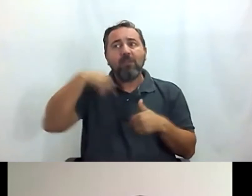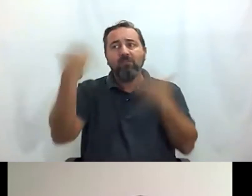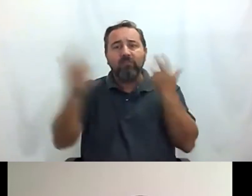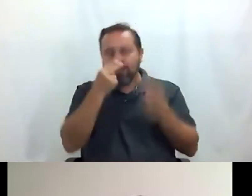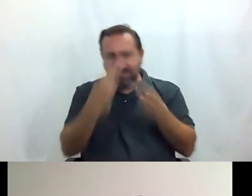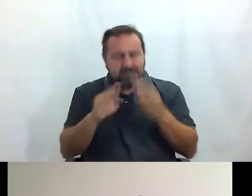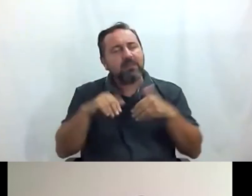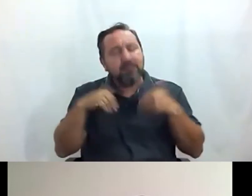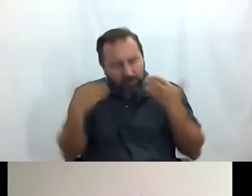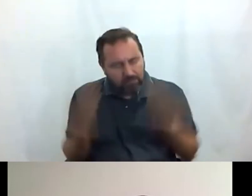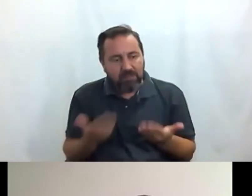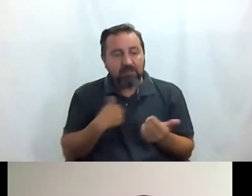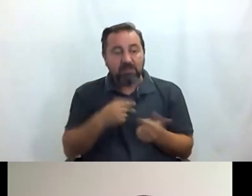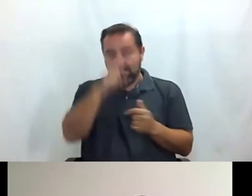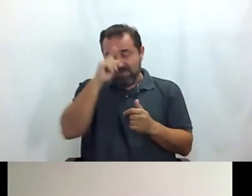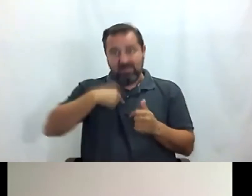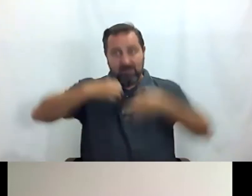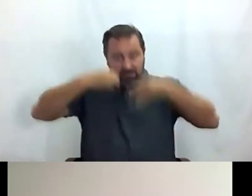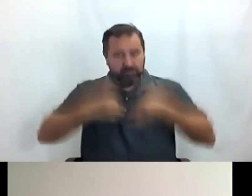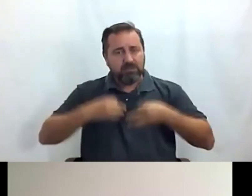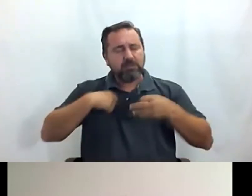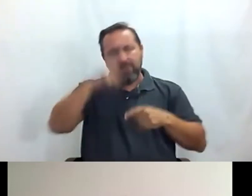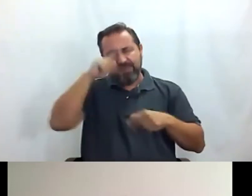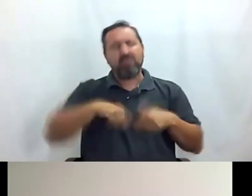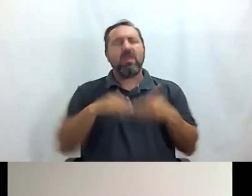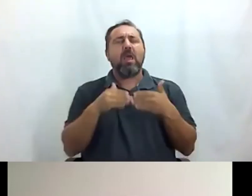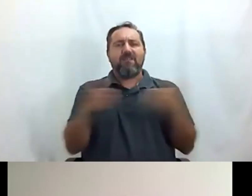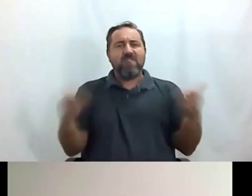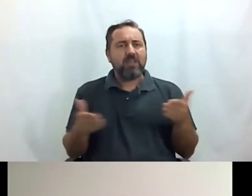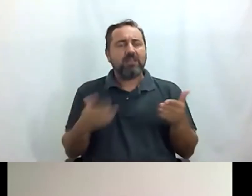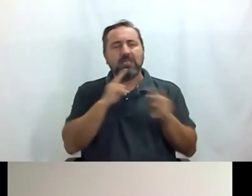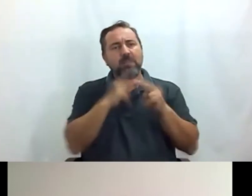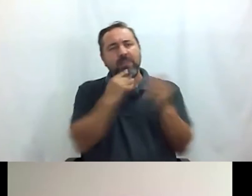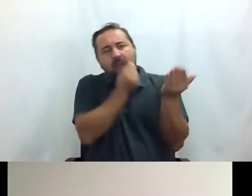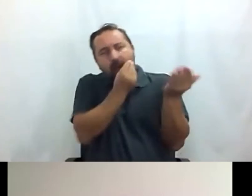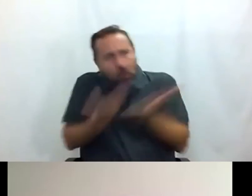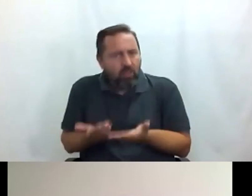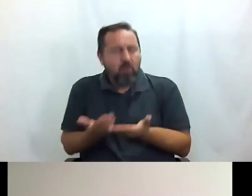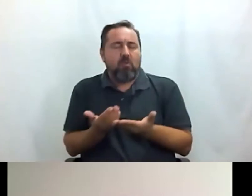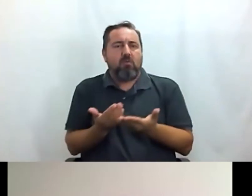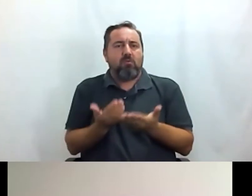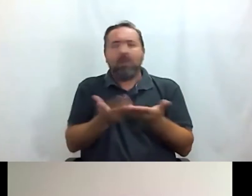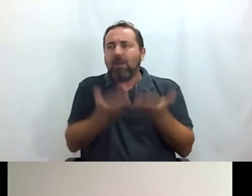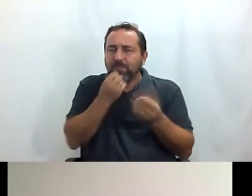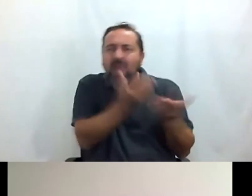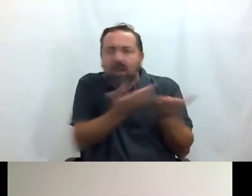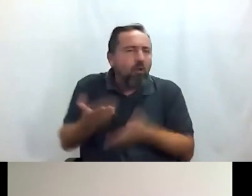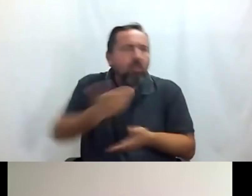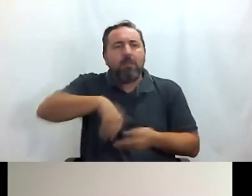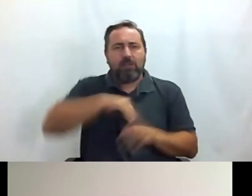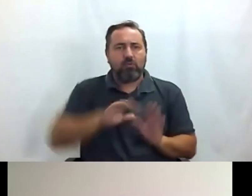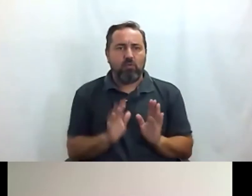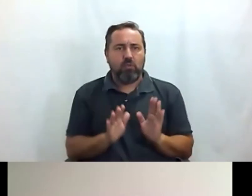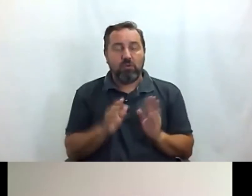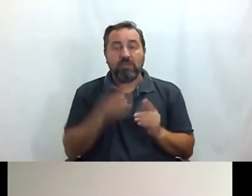Queremos que Madrid, como lo es, que es una ciudad abierta, acogedora, sea acogedora para todos. Por eso, como os decía, es